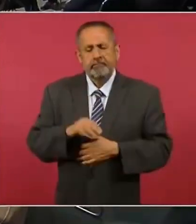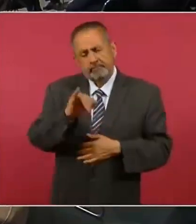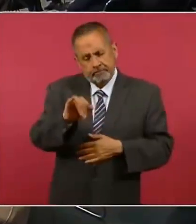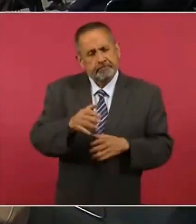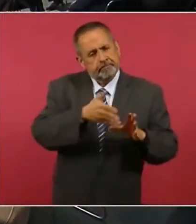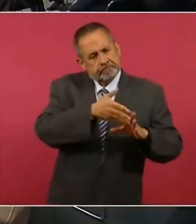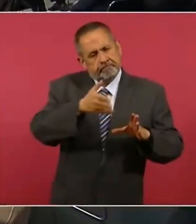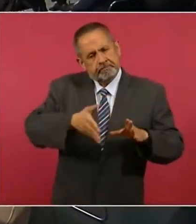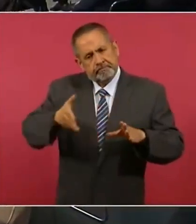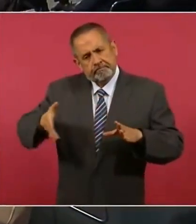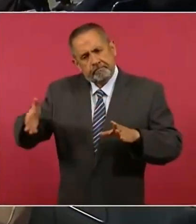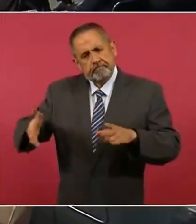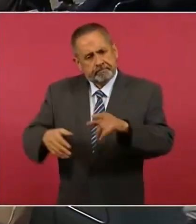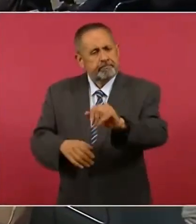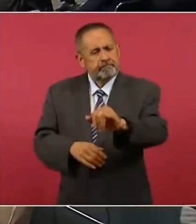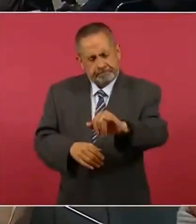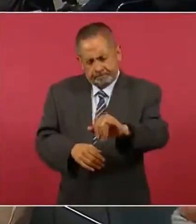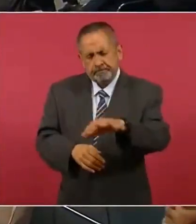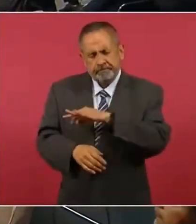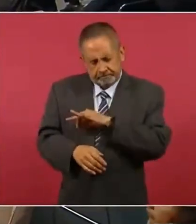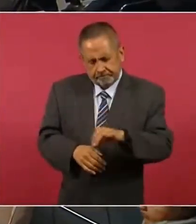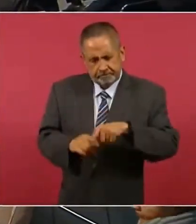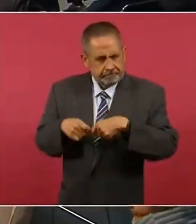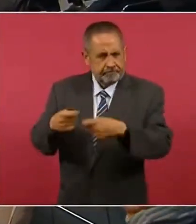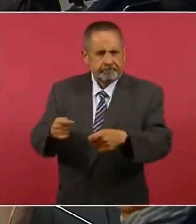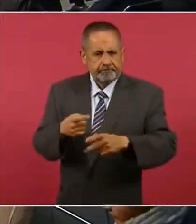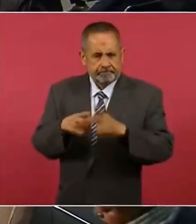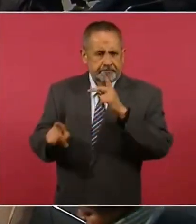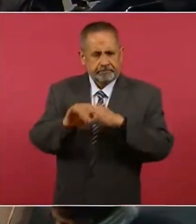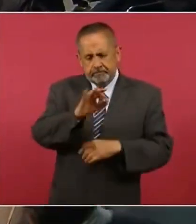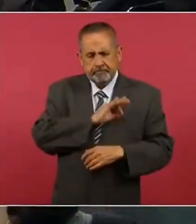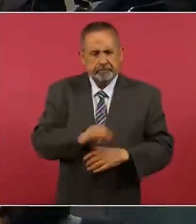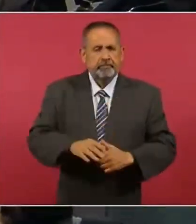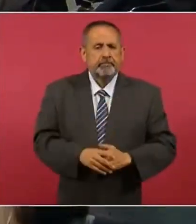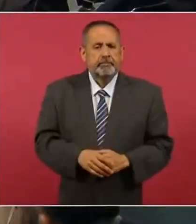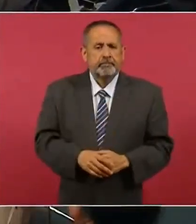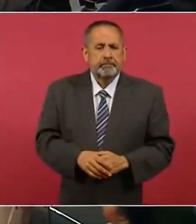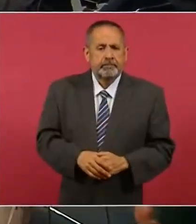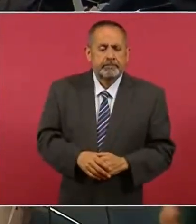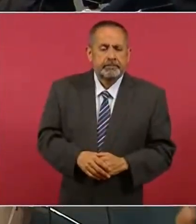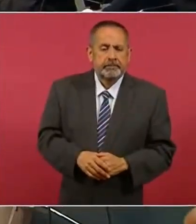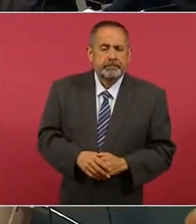procedimiento también que se tiene que iniciar. Bien, presidente.